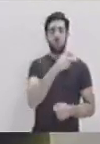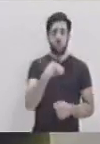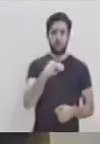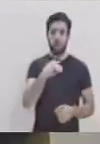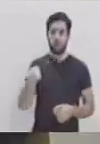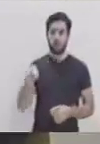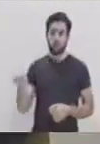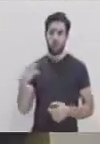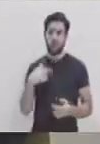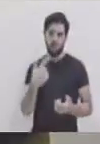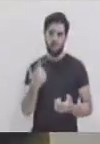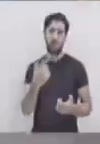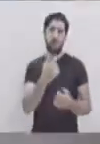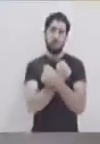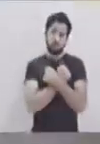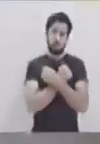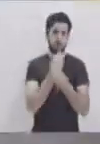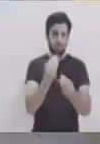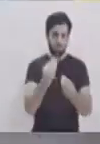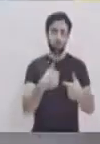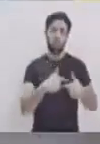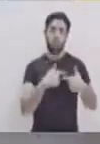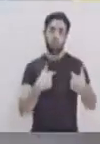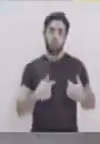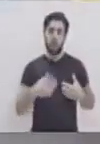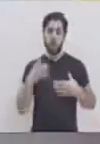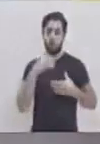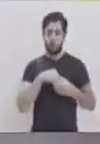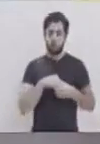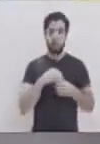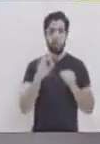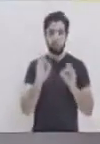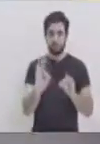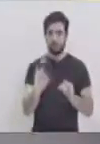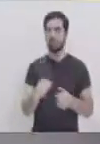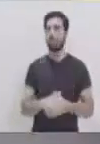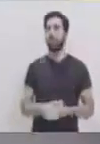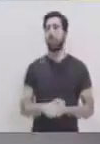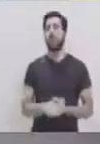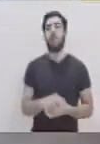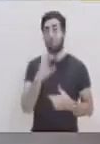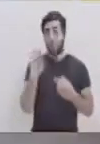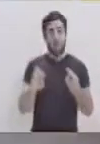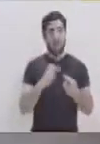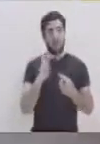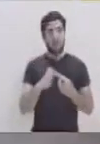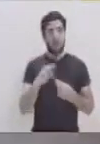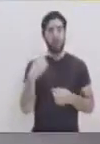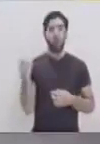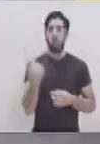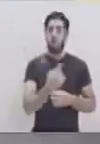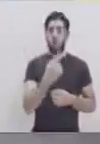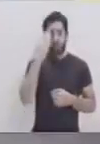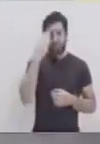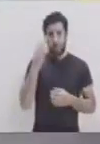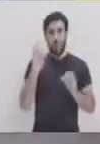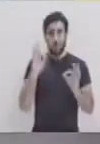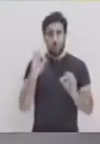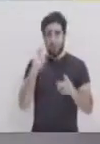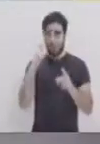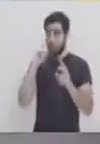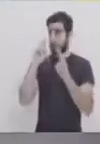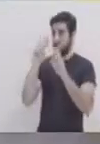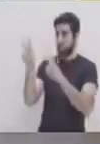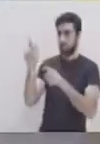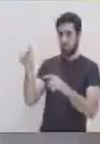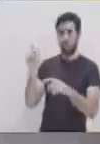Guzmán, Etel Orellana y Juan Carlos Puchel, ¿verdad? Los quiero mucho y los llevo en el corazón. Perfecto, pues saludo a todos, a todas